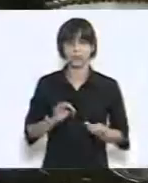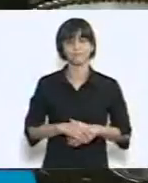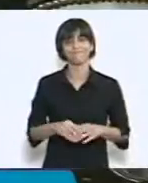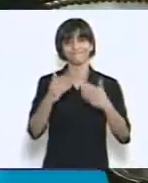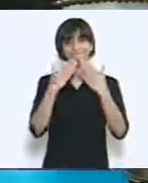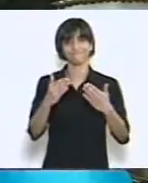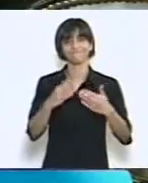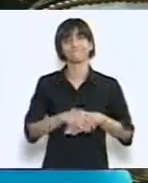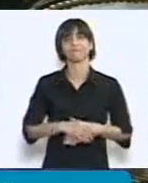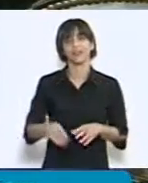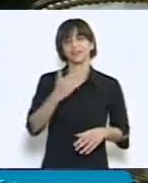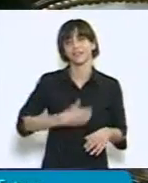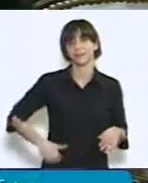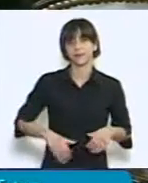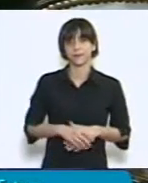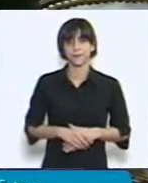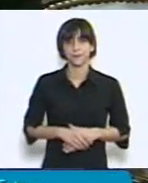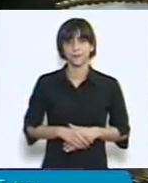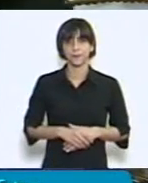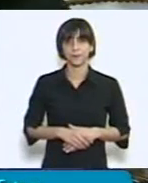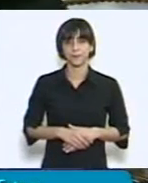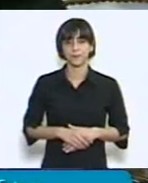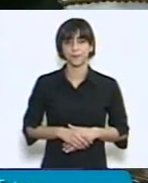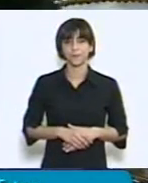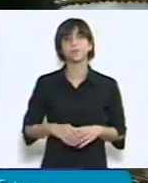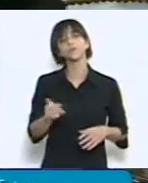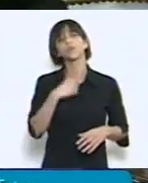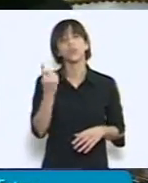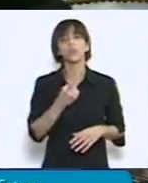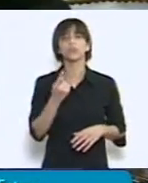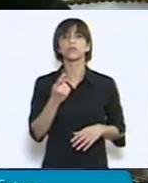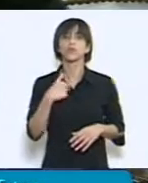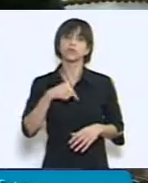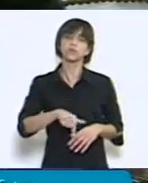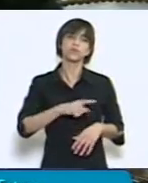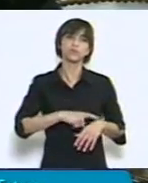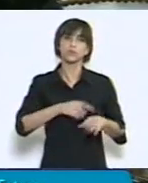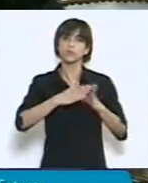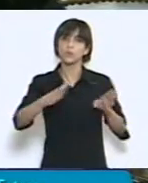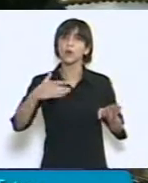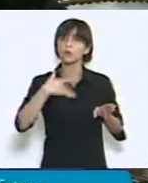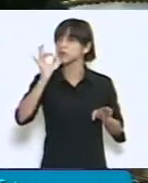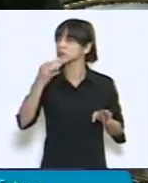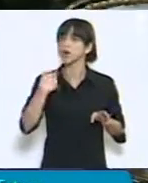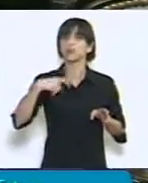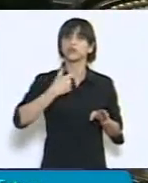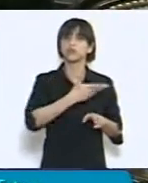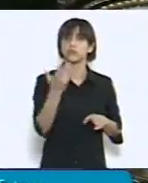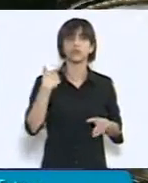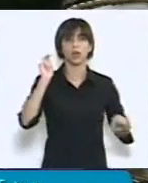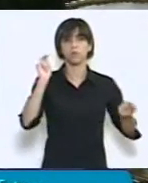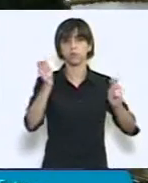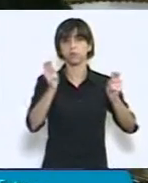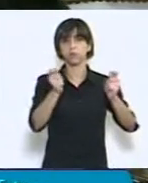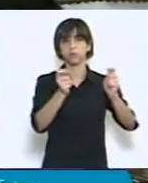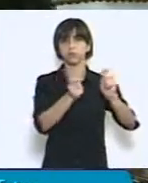Gracias, señora Presidenta. Estamos viviendo un tiempo de profundos cambios sociales con un alto